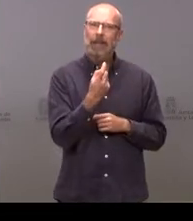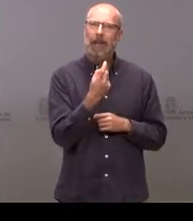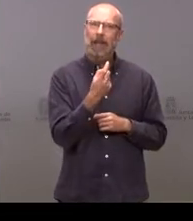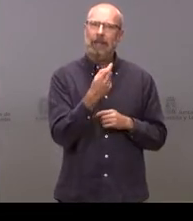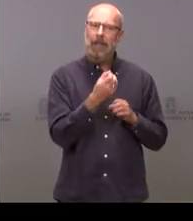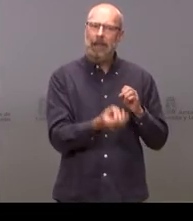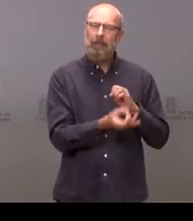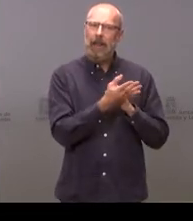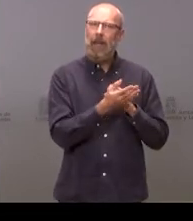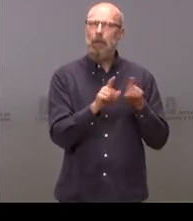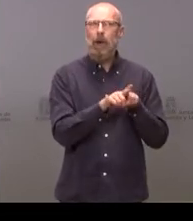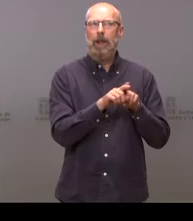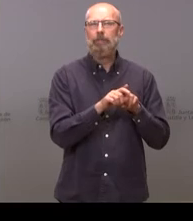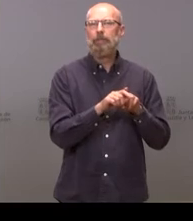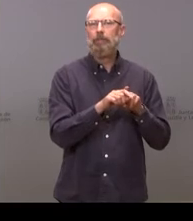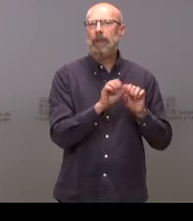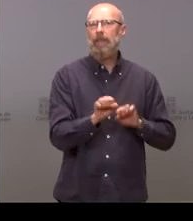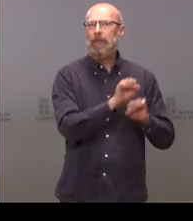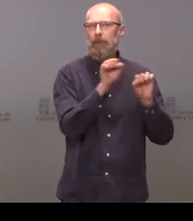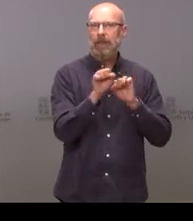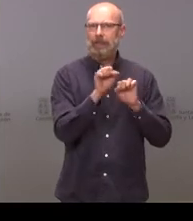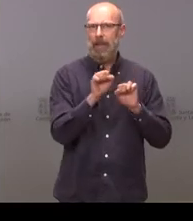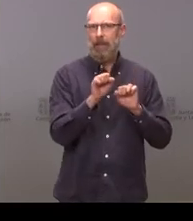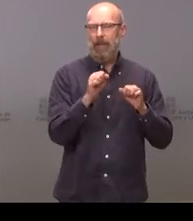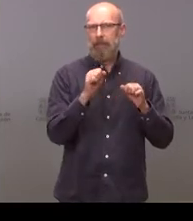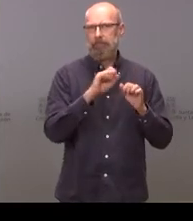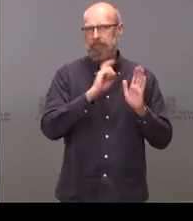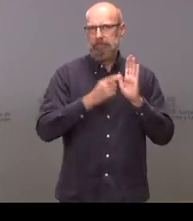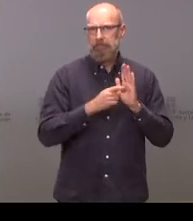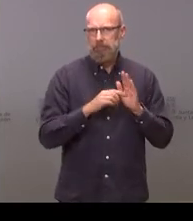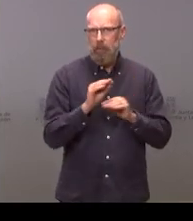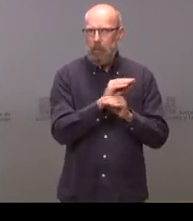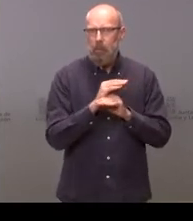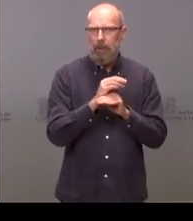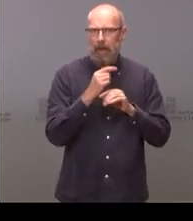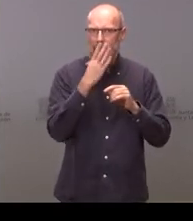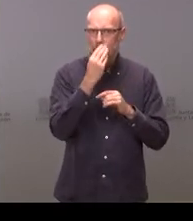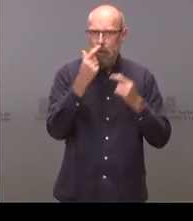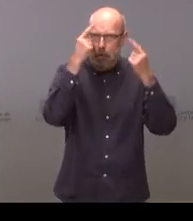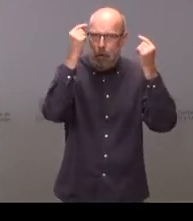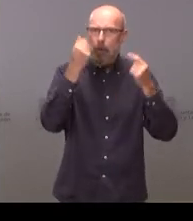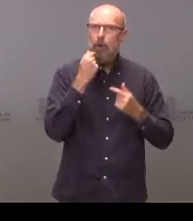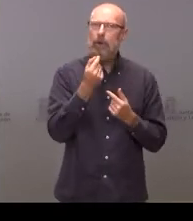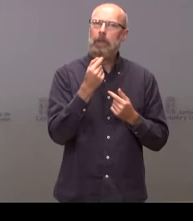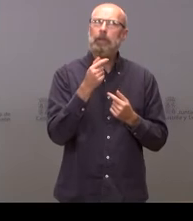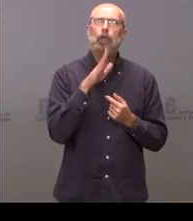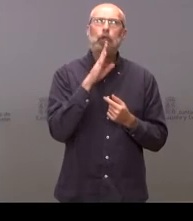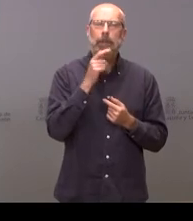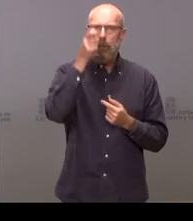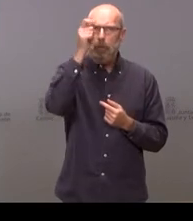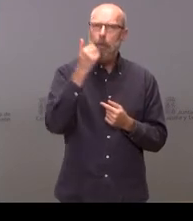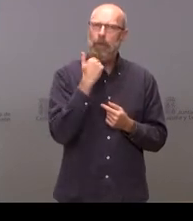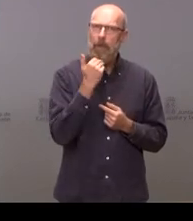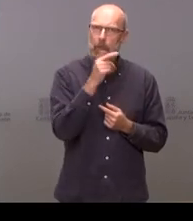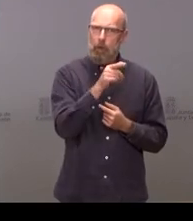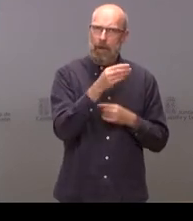precisamente de la integridad del lobo contra la caza del lobo como se quiera ver en un pueblo de Zamora que ha tenido que